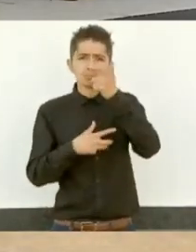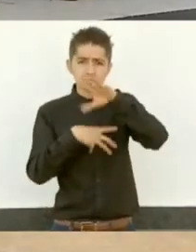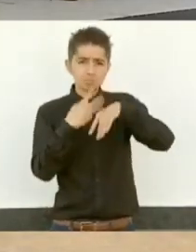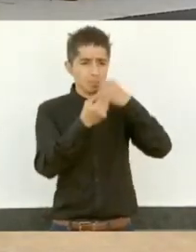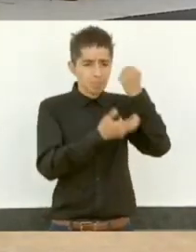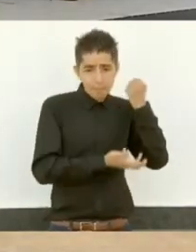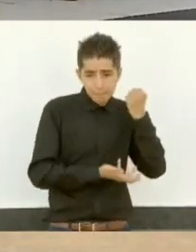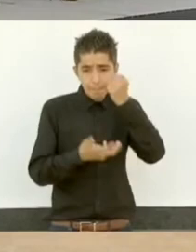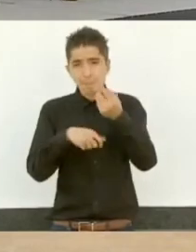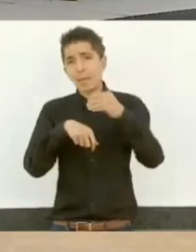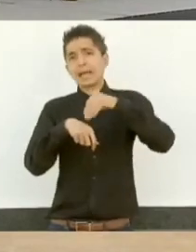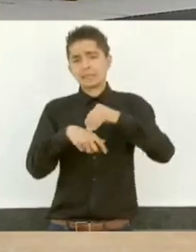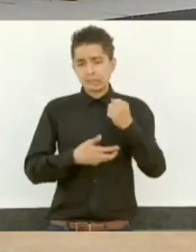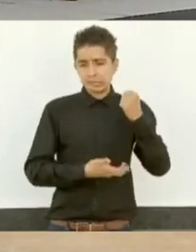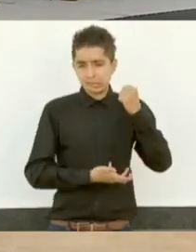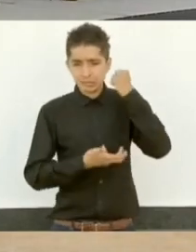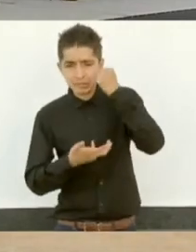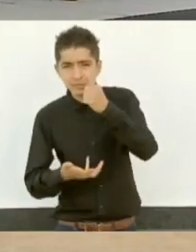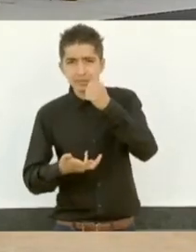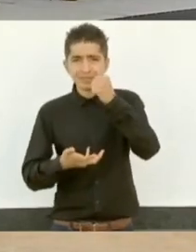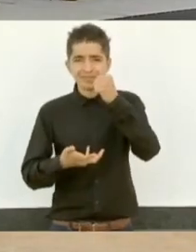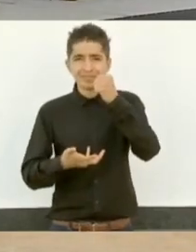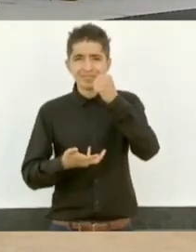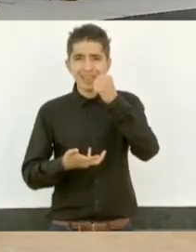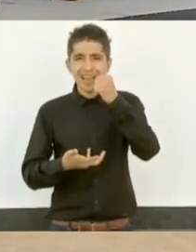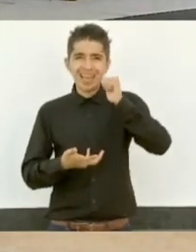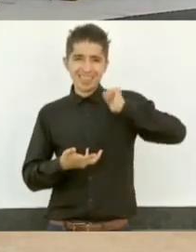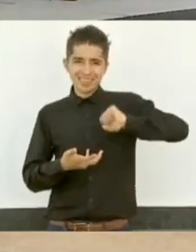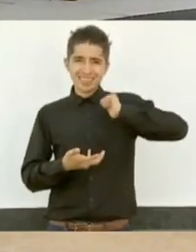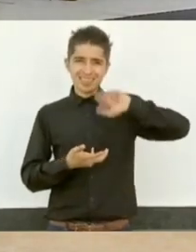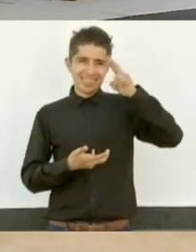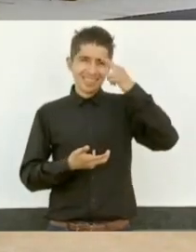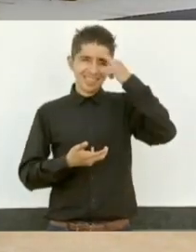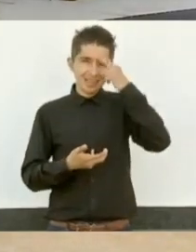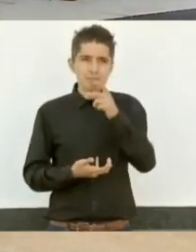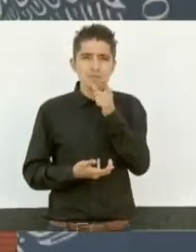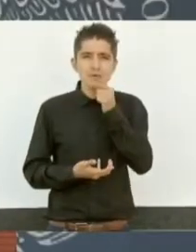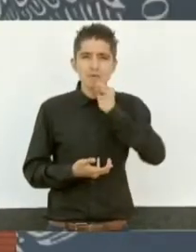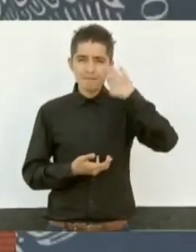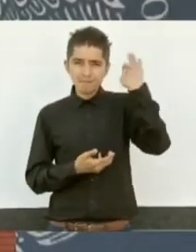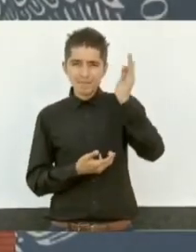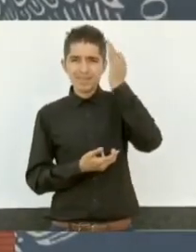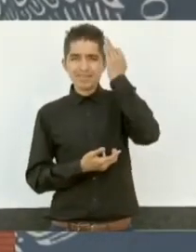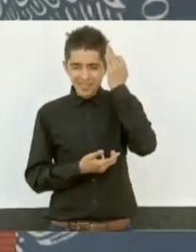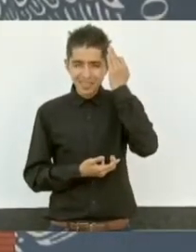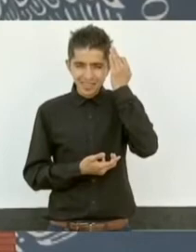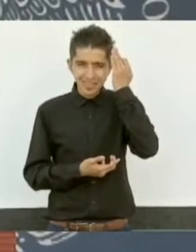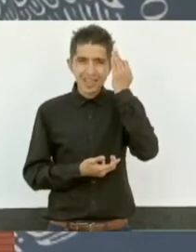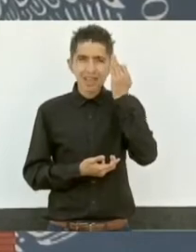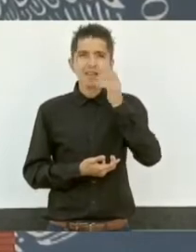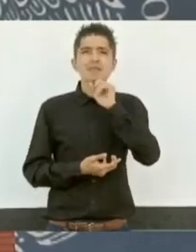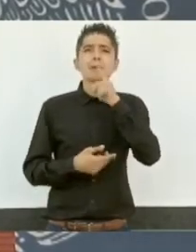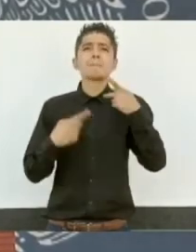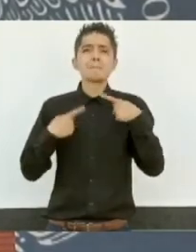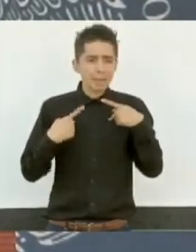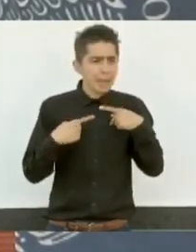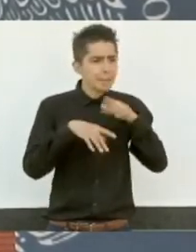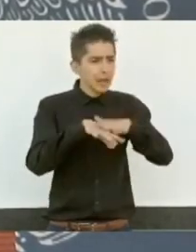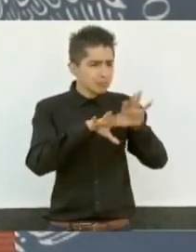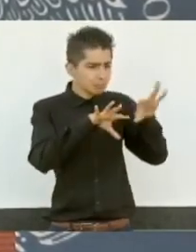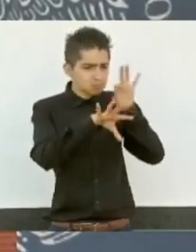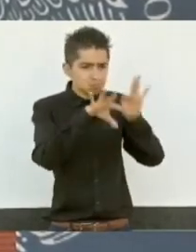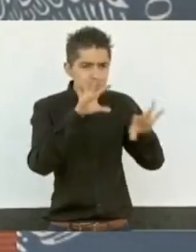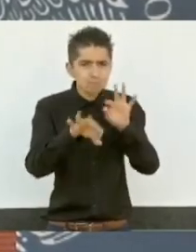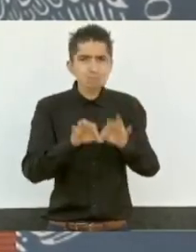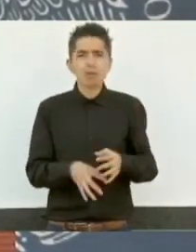de la anterior Policía Federal, recursos humanos, recursos materiales.